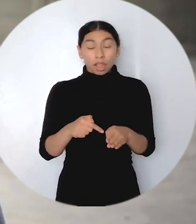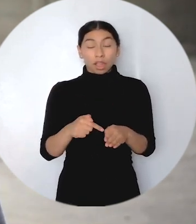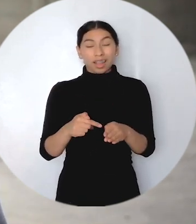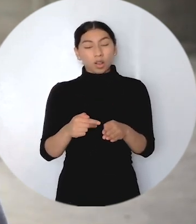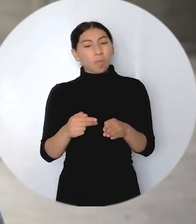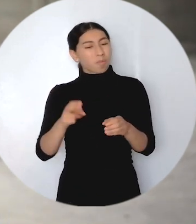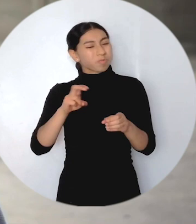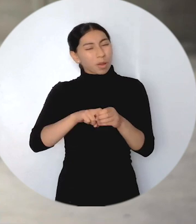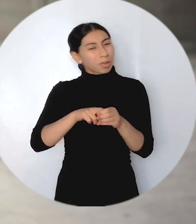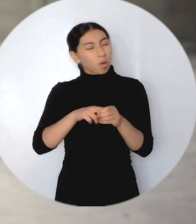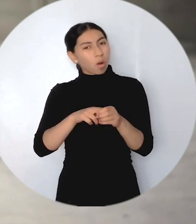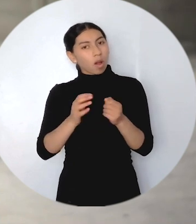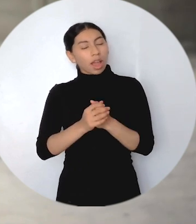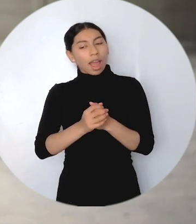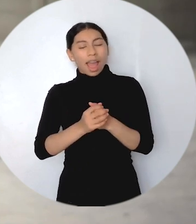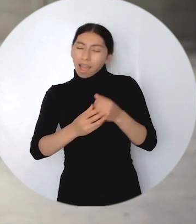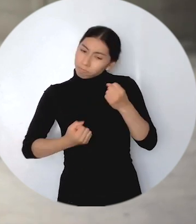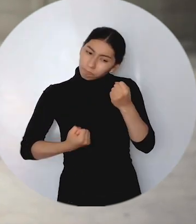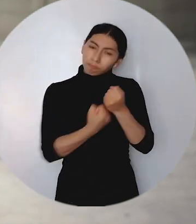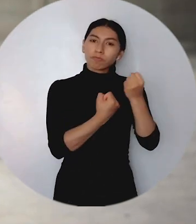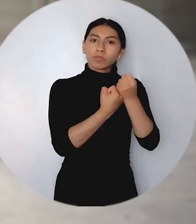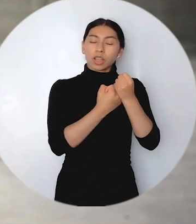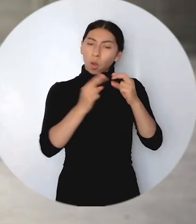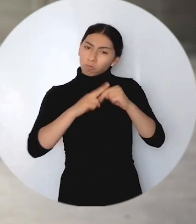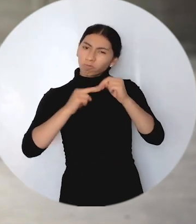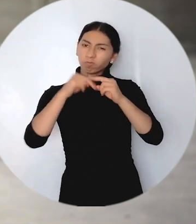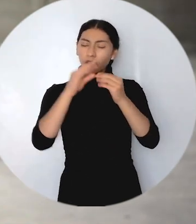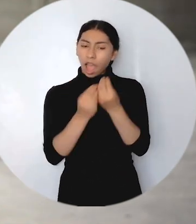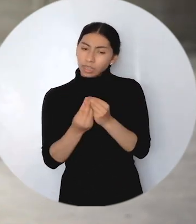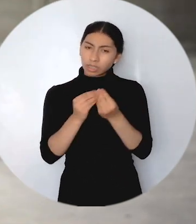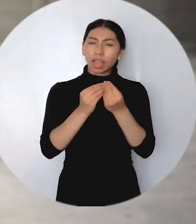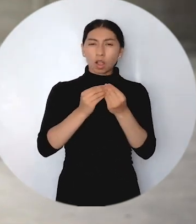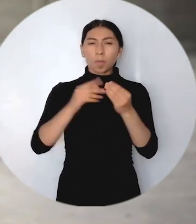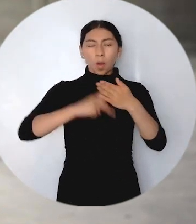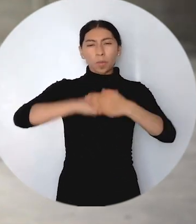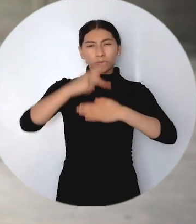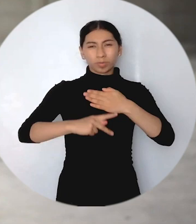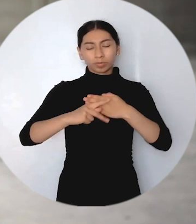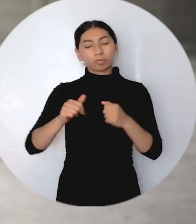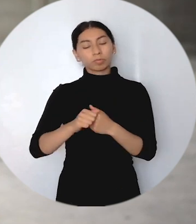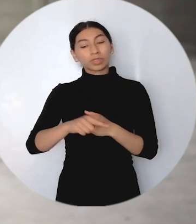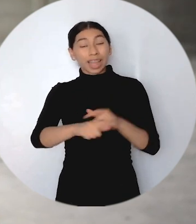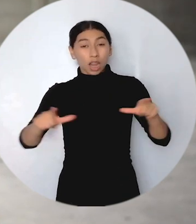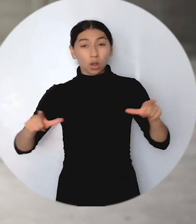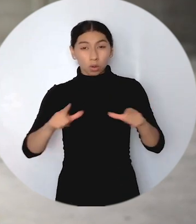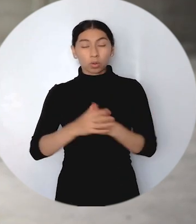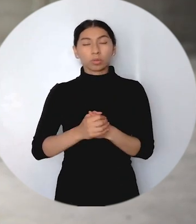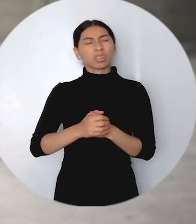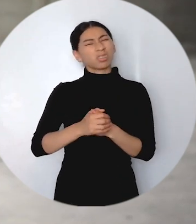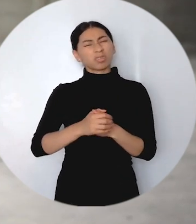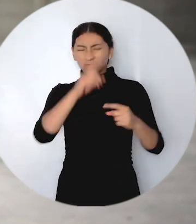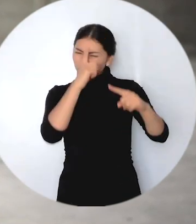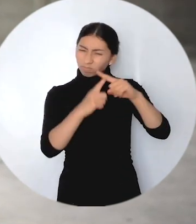entramos prácticamente a fortalecer y a construir los planes de acción territorial con